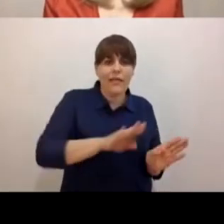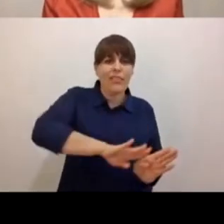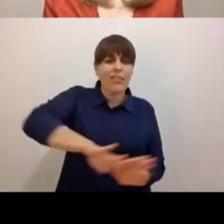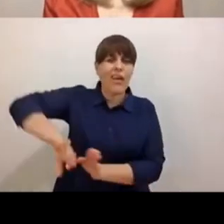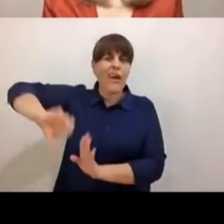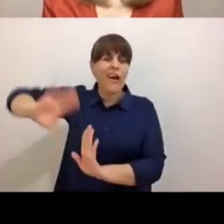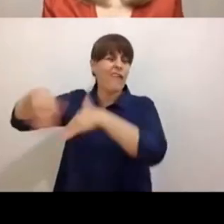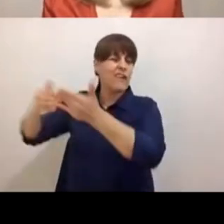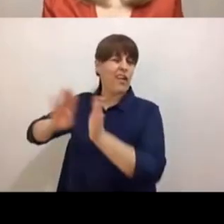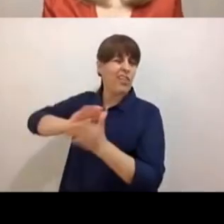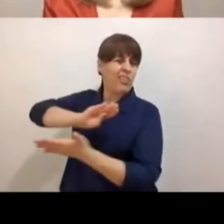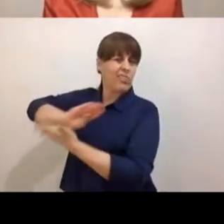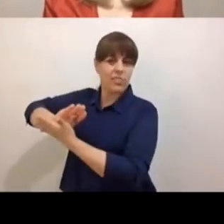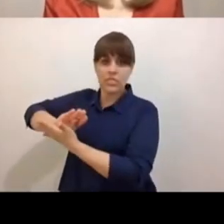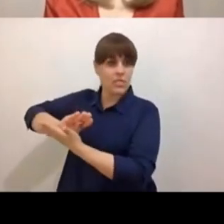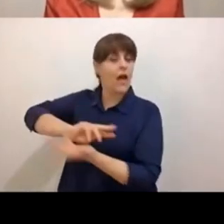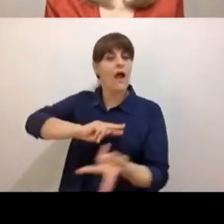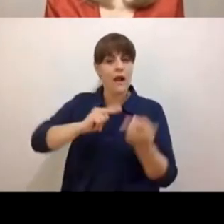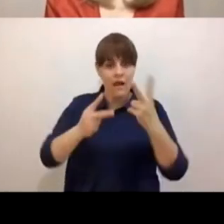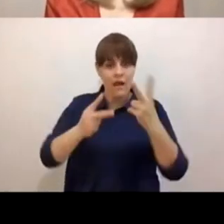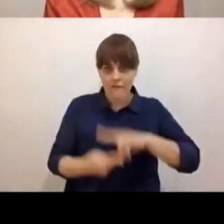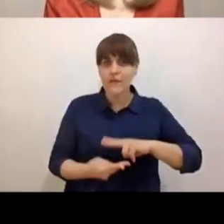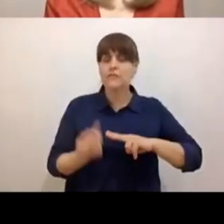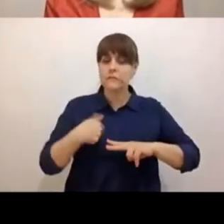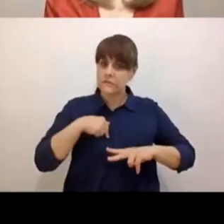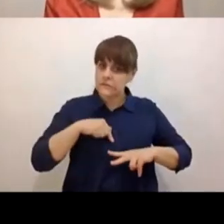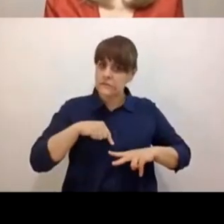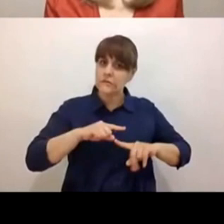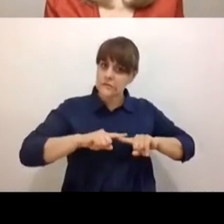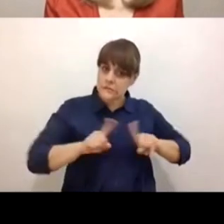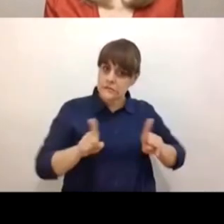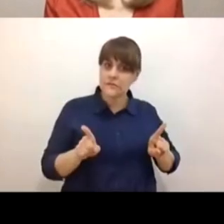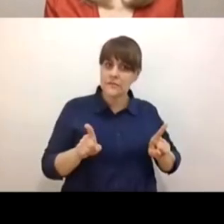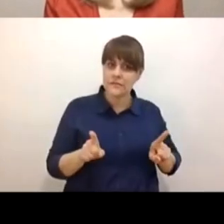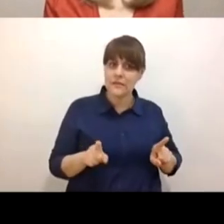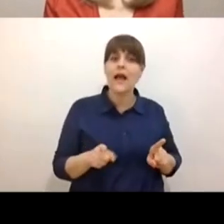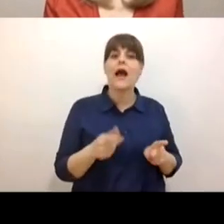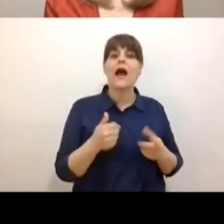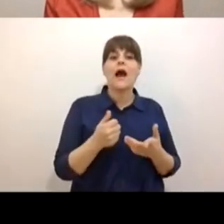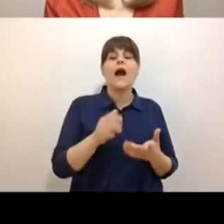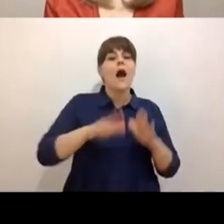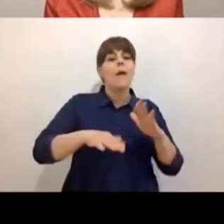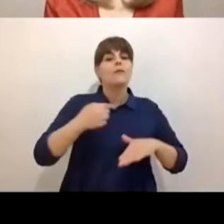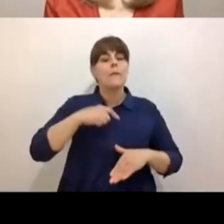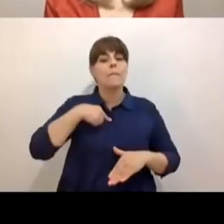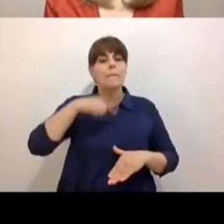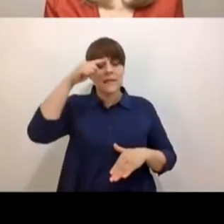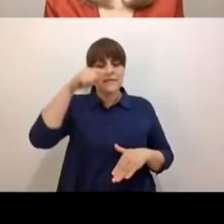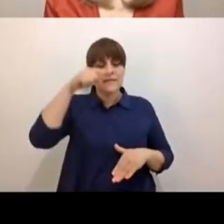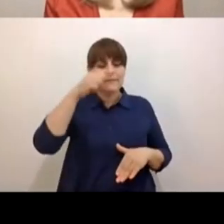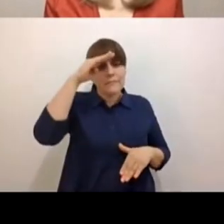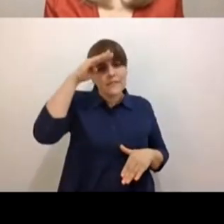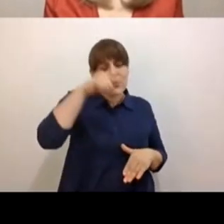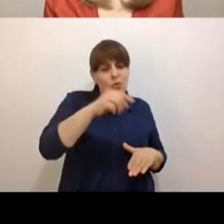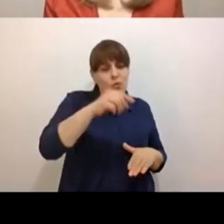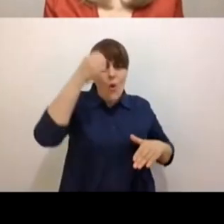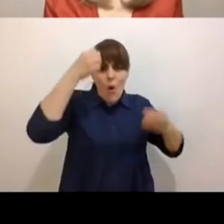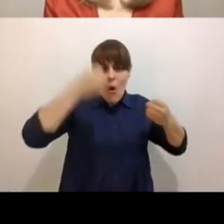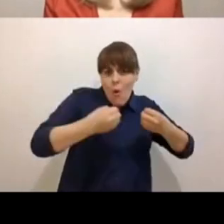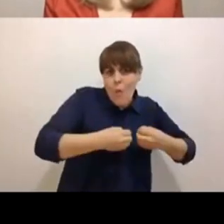Ponerlos delante de pantallas y juguetes, ocupándoles la mente, es también una manera de negar el derecho al duelo.